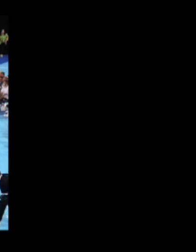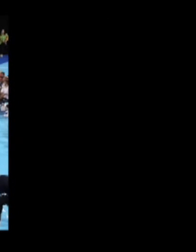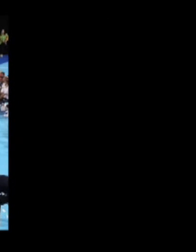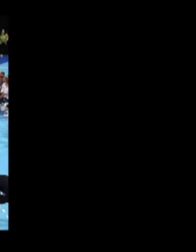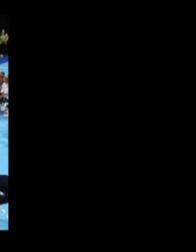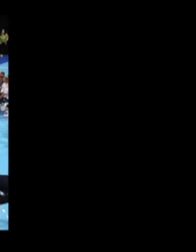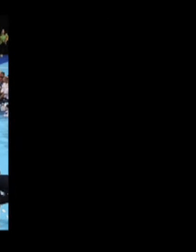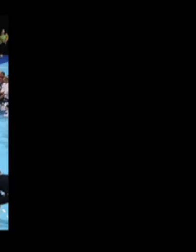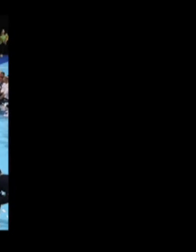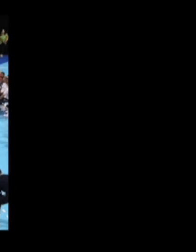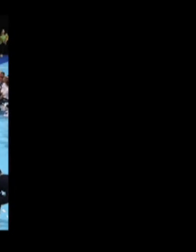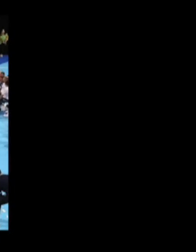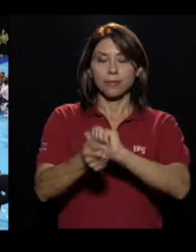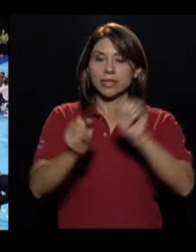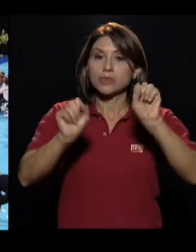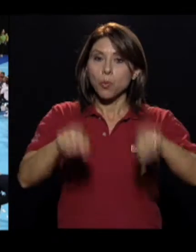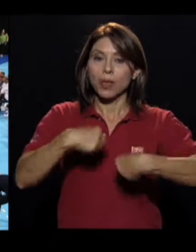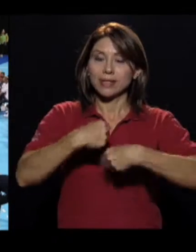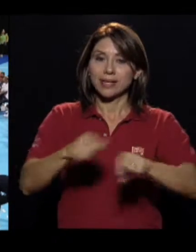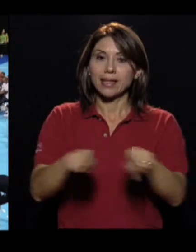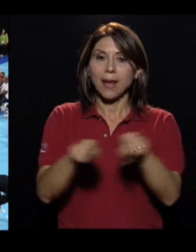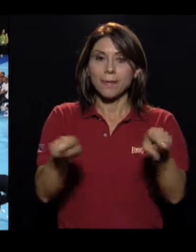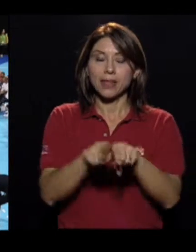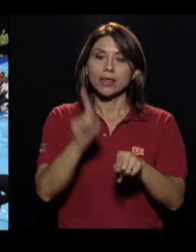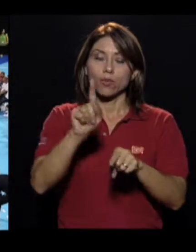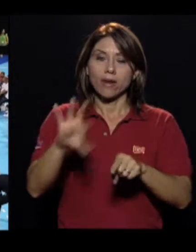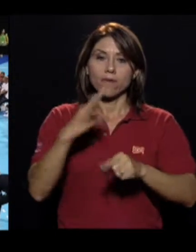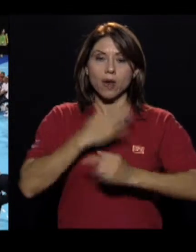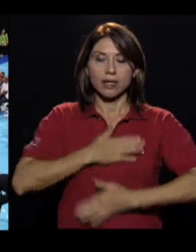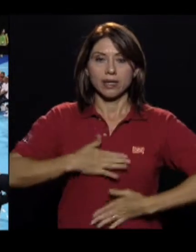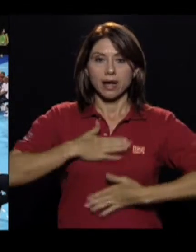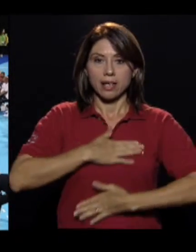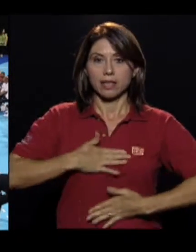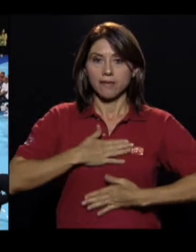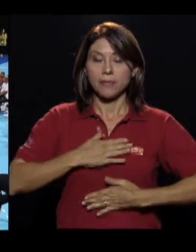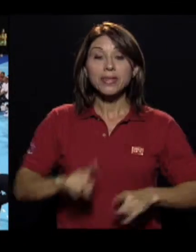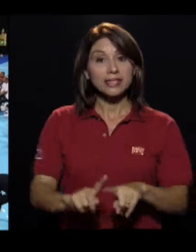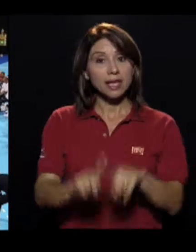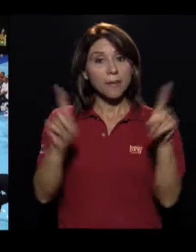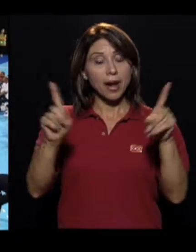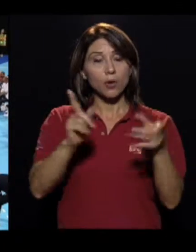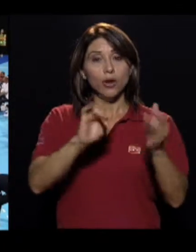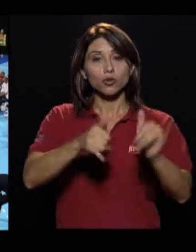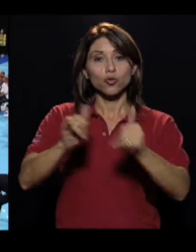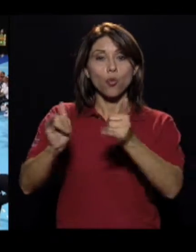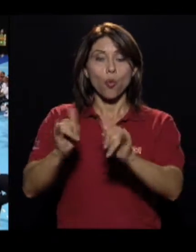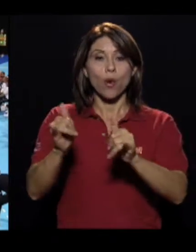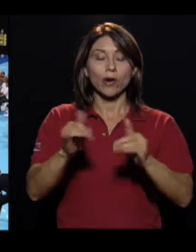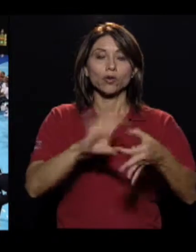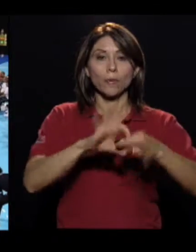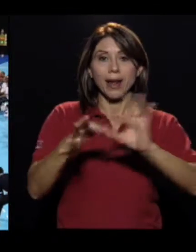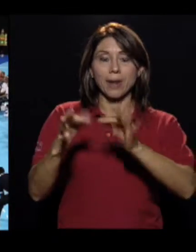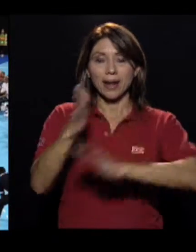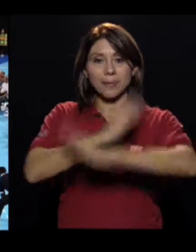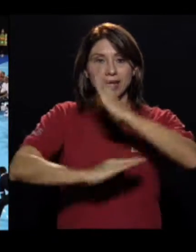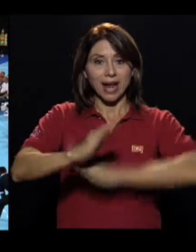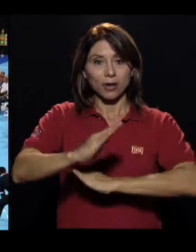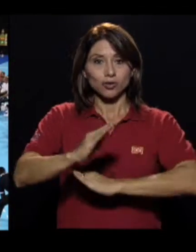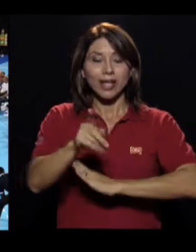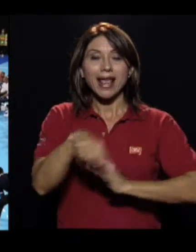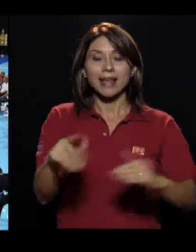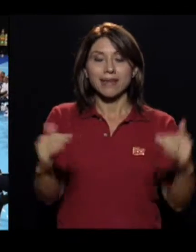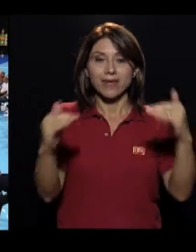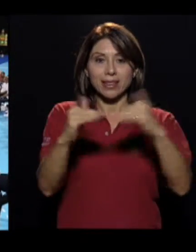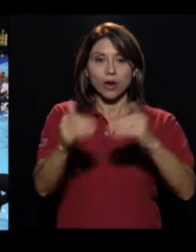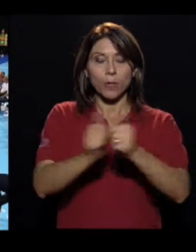El deporte adaptado se puede realizar también de manera recreativa. Sin embargo, en el caso de los Juegos para Panamericanos, el